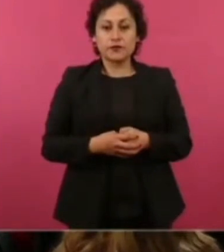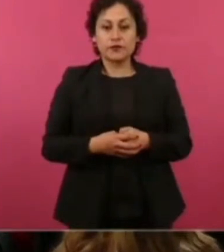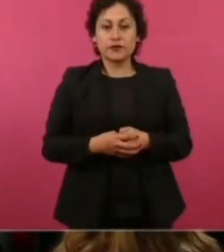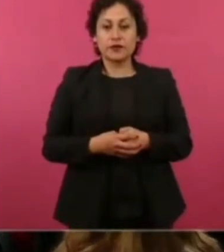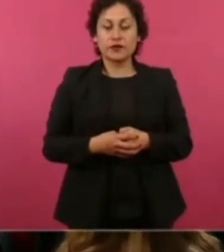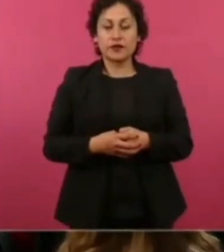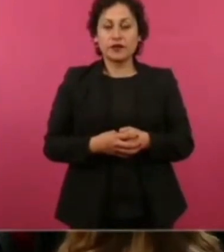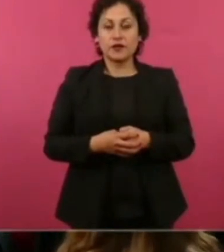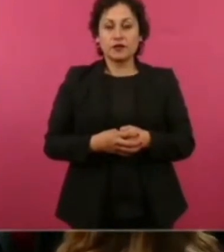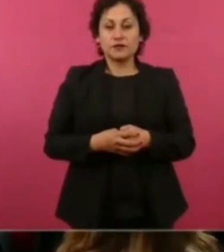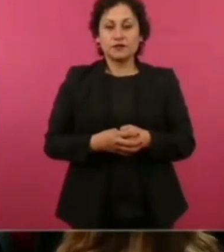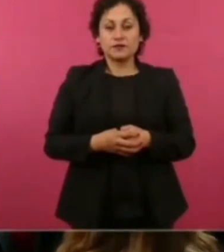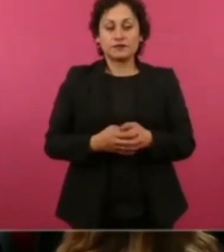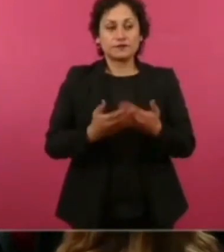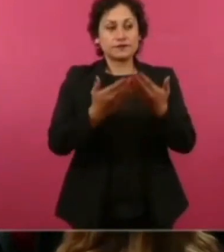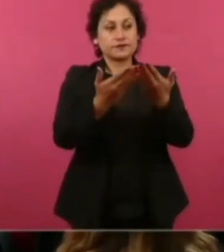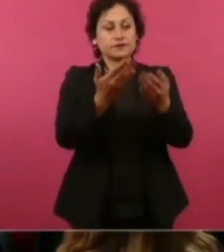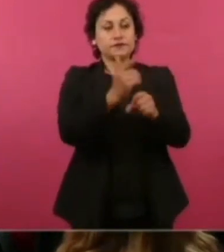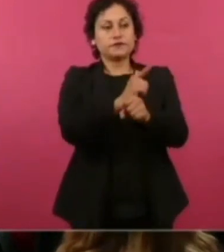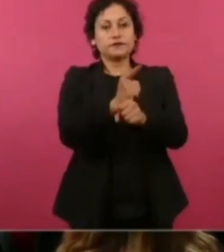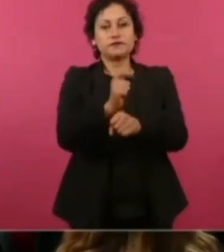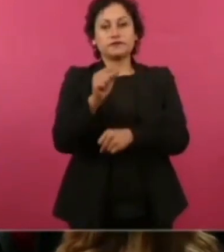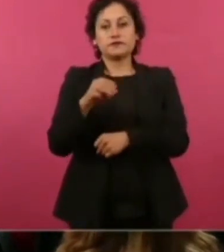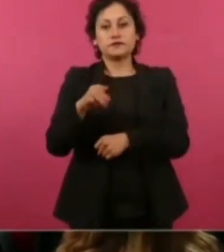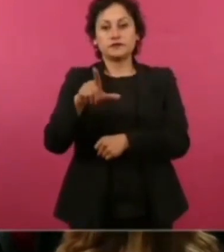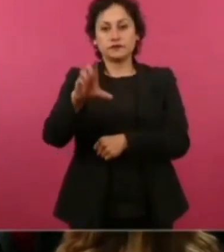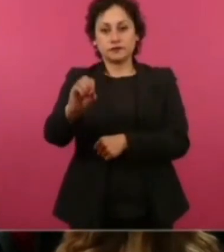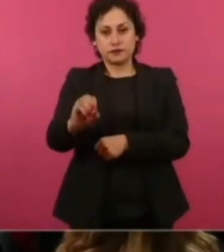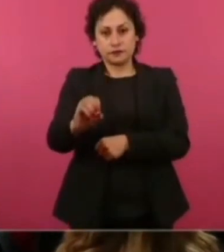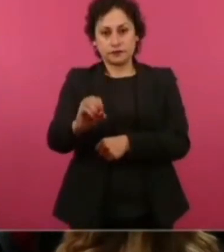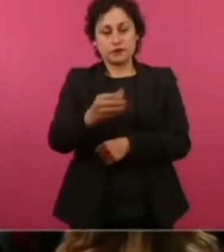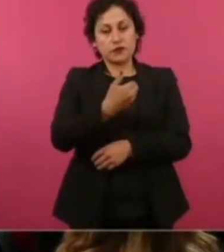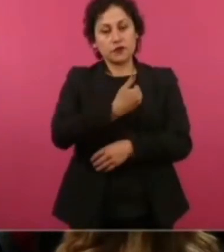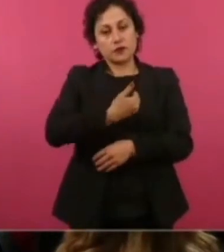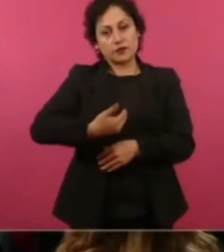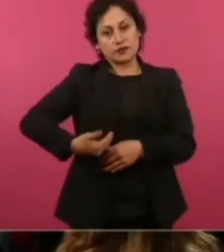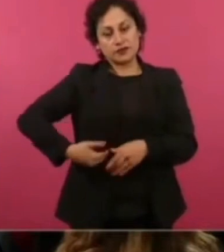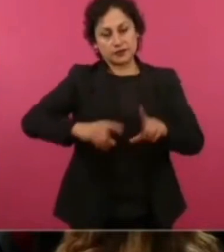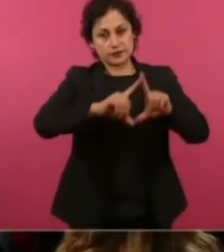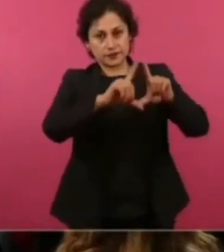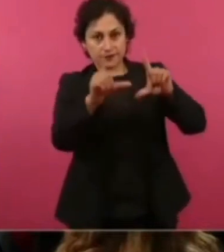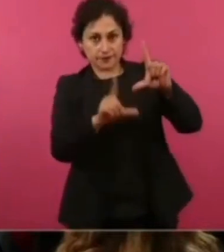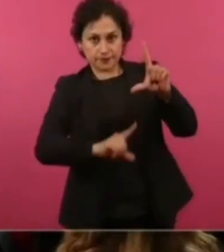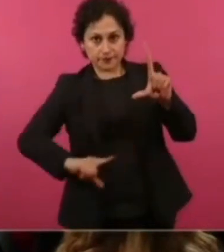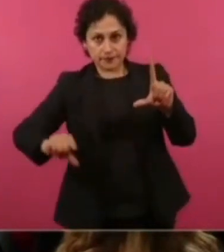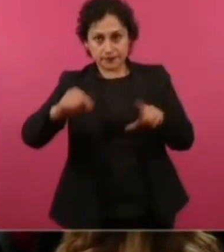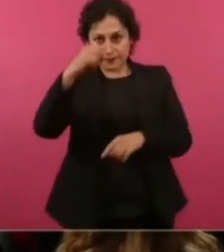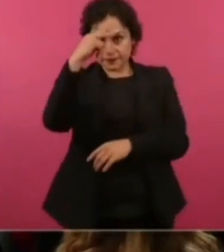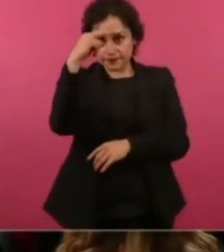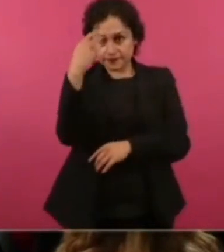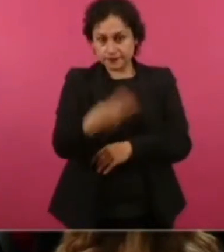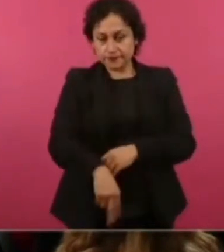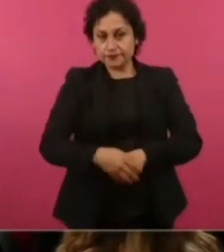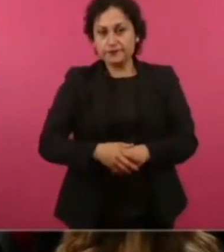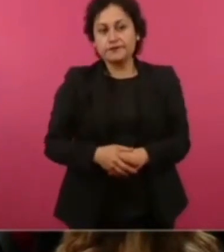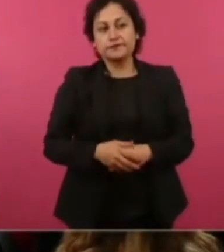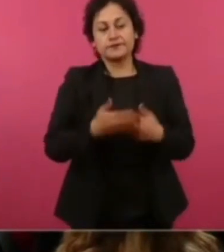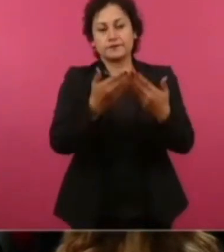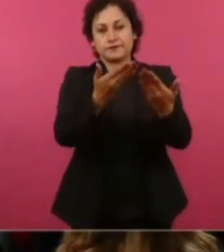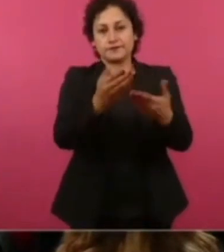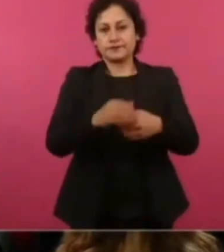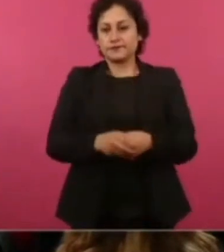respetable licenciado Andrés Manuel López Obrador presidente de la república distinguida concurrencia